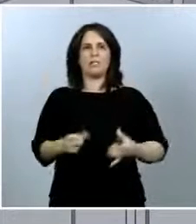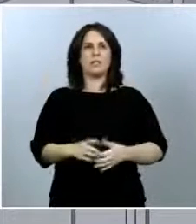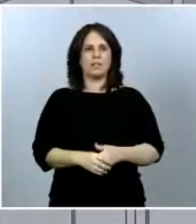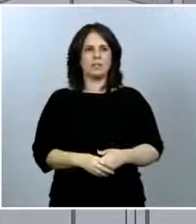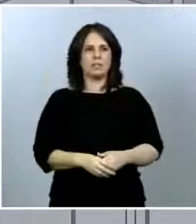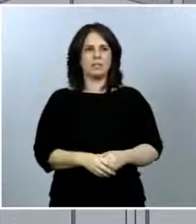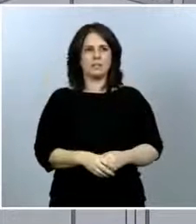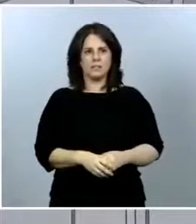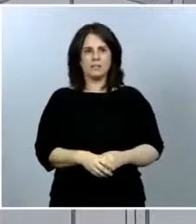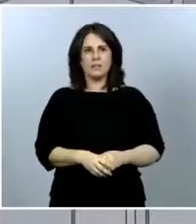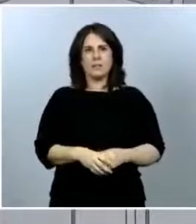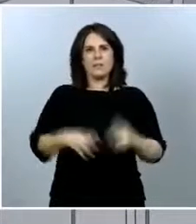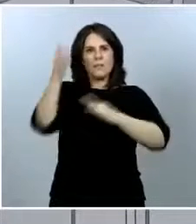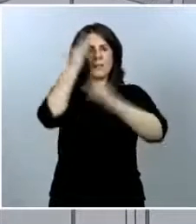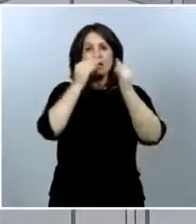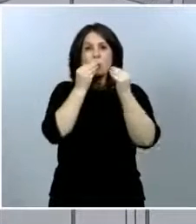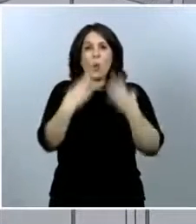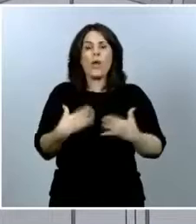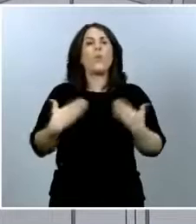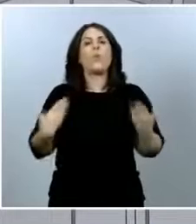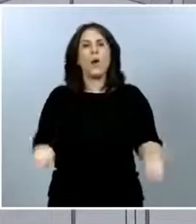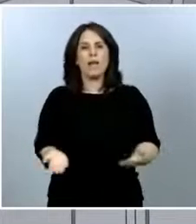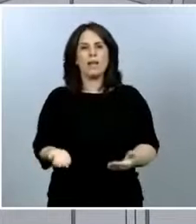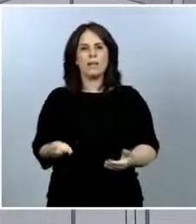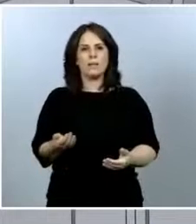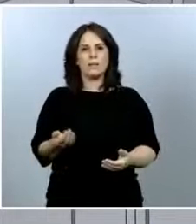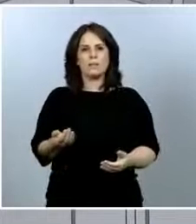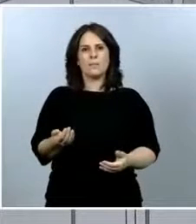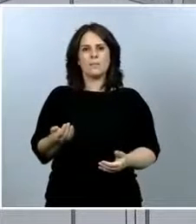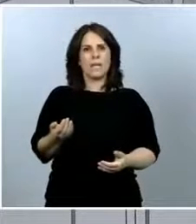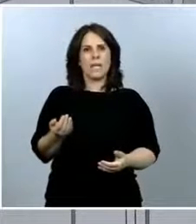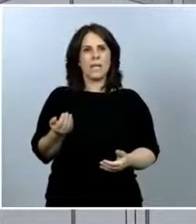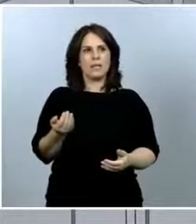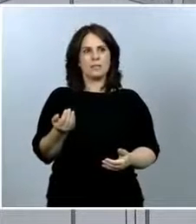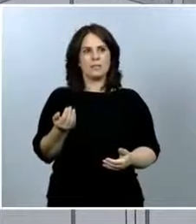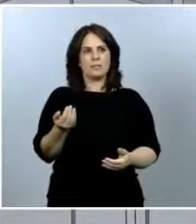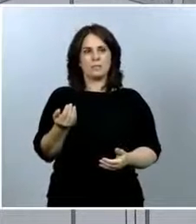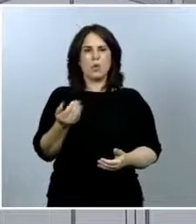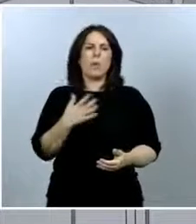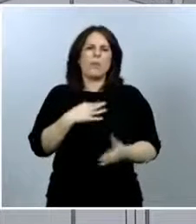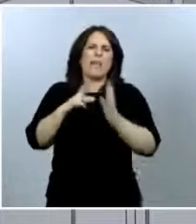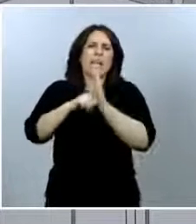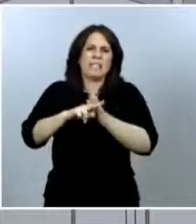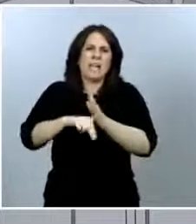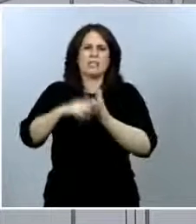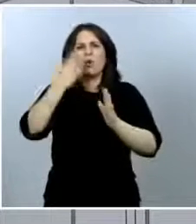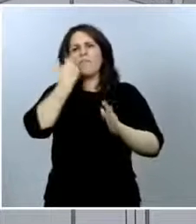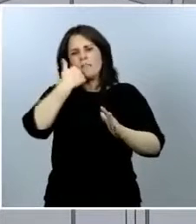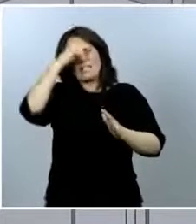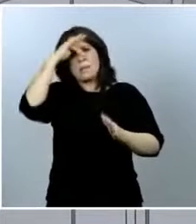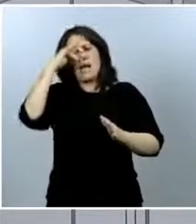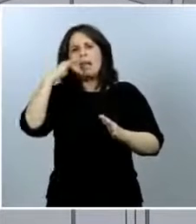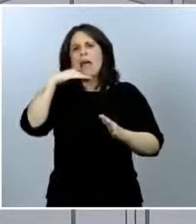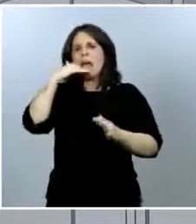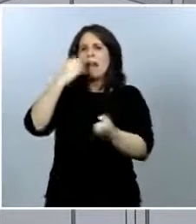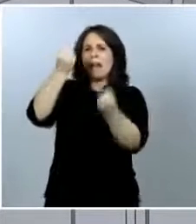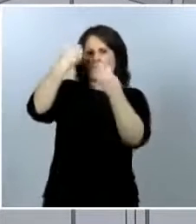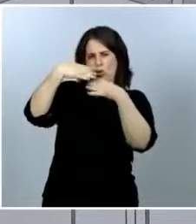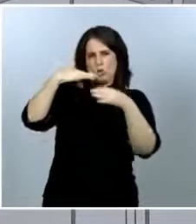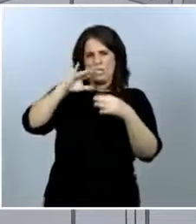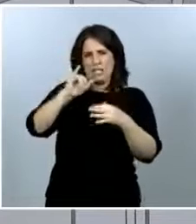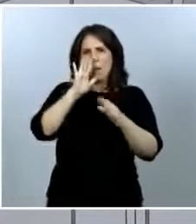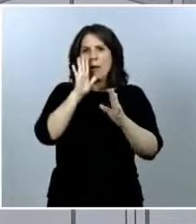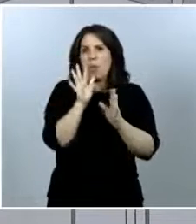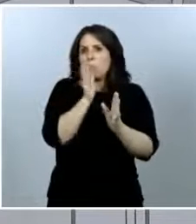bueno es que no tenemos notificado, puede haber algún retraso el fin de semana, hay algún retraso de notificación, podría